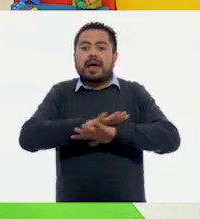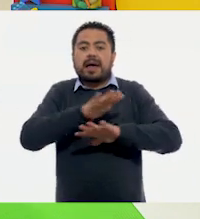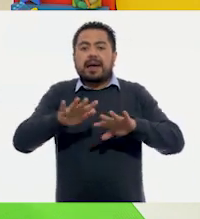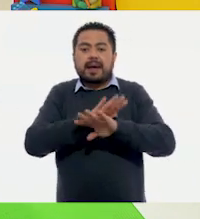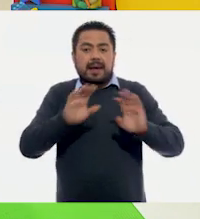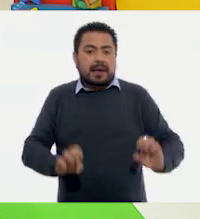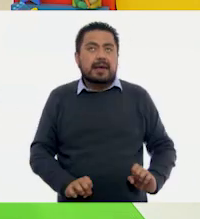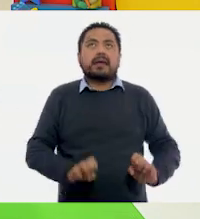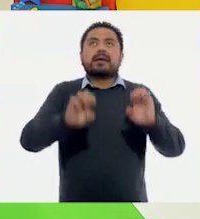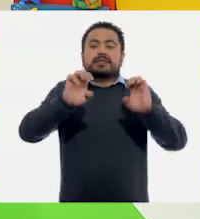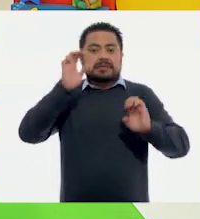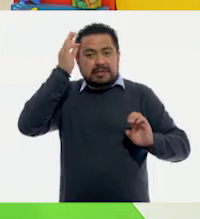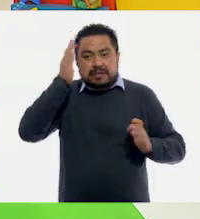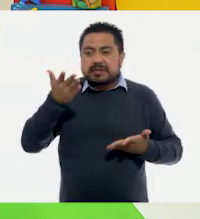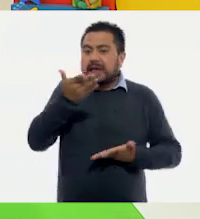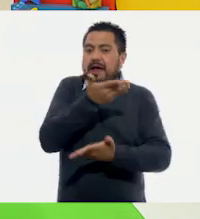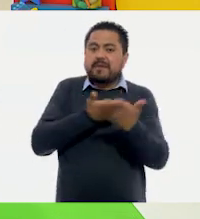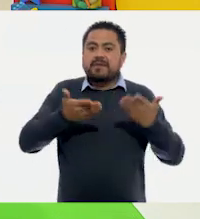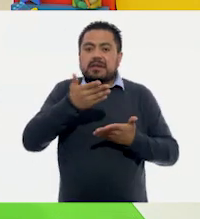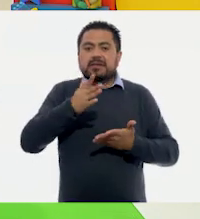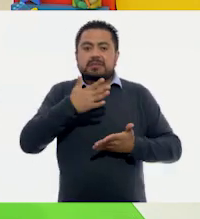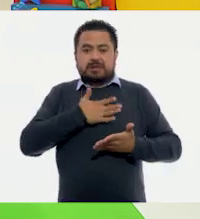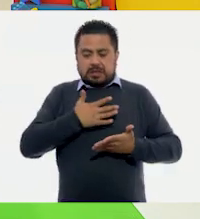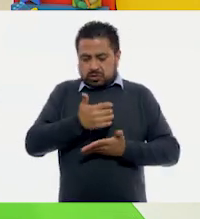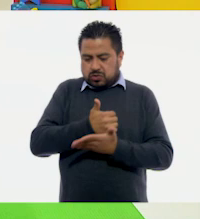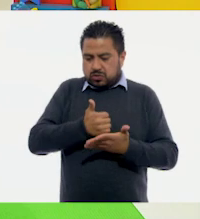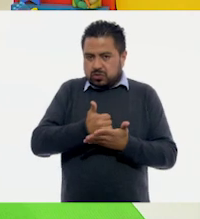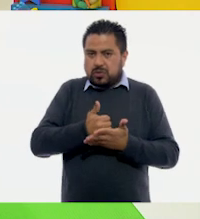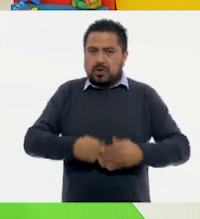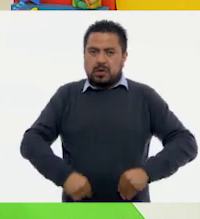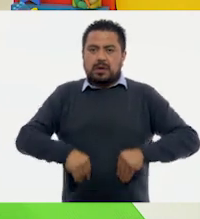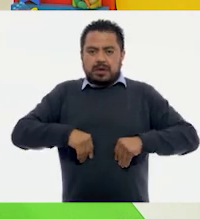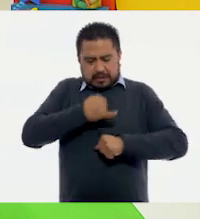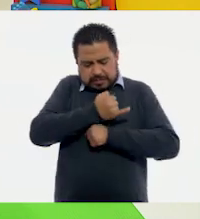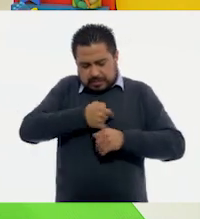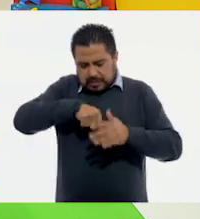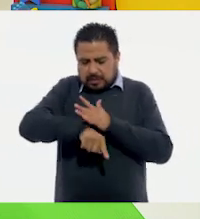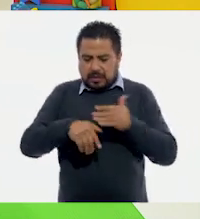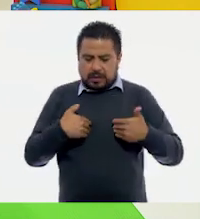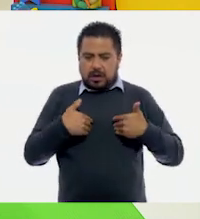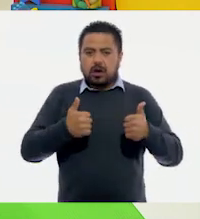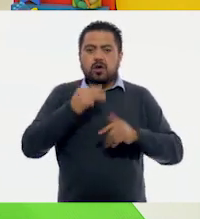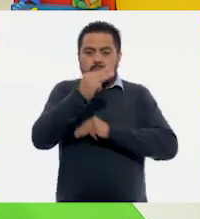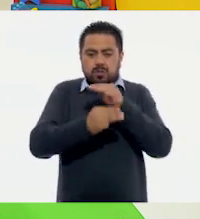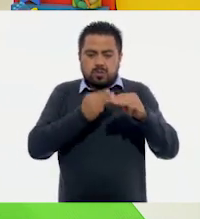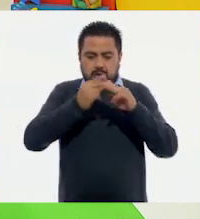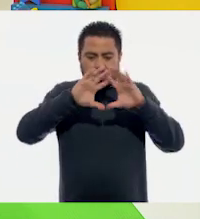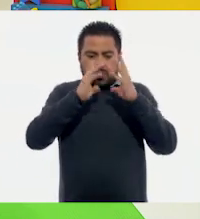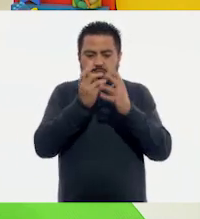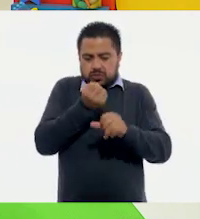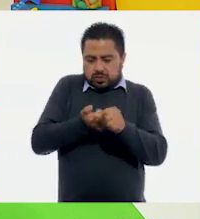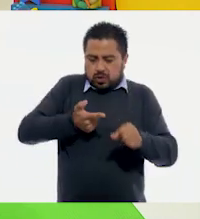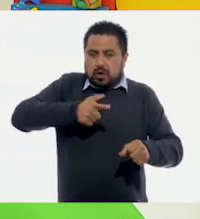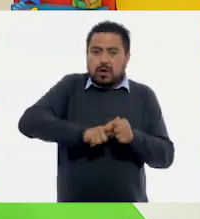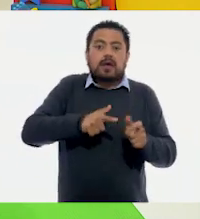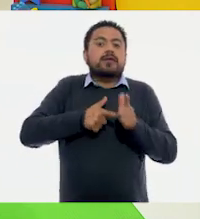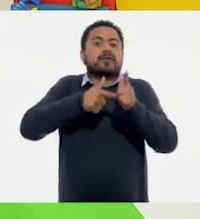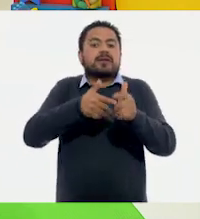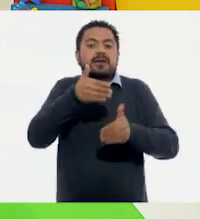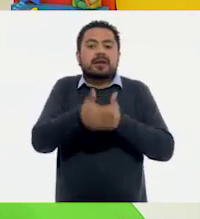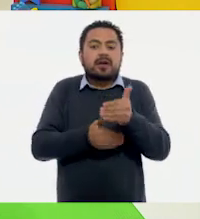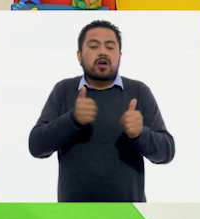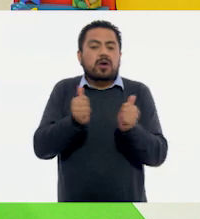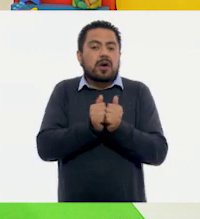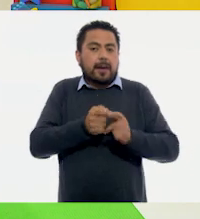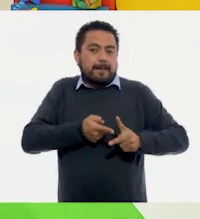edificios y servicios de mi localidad. De exploración y comprensión del mundo natural y social. Continuamos con